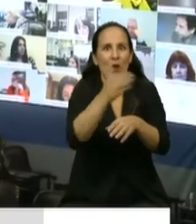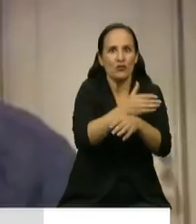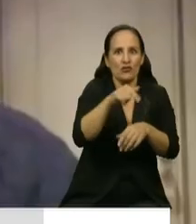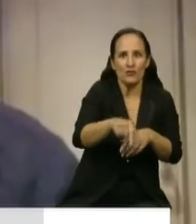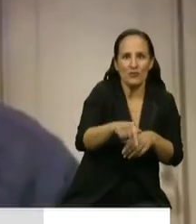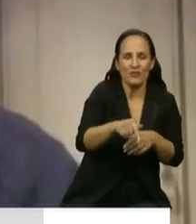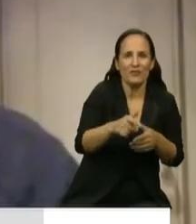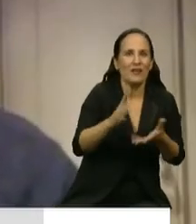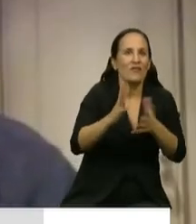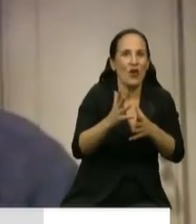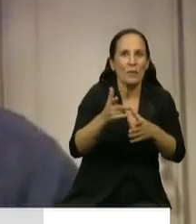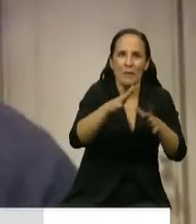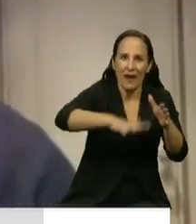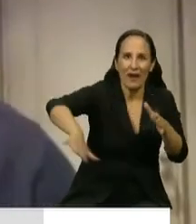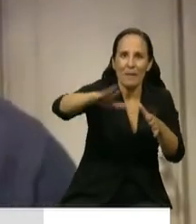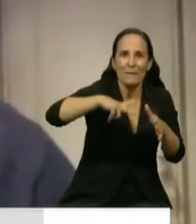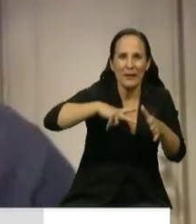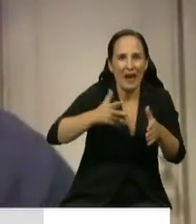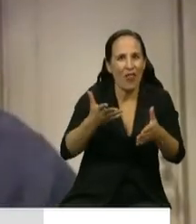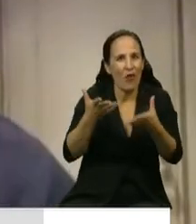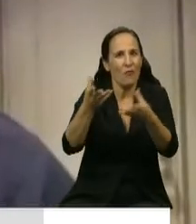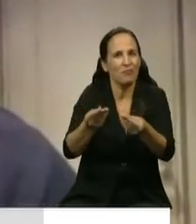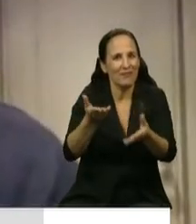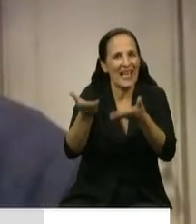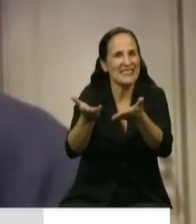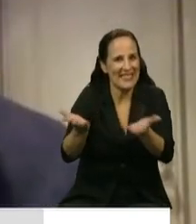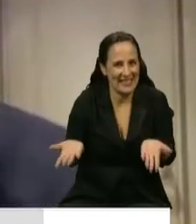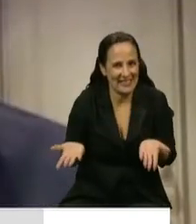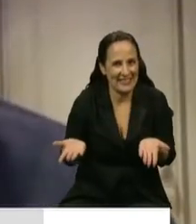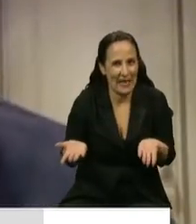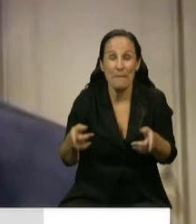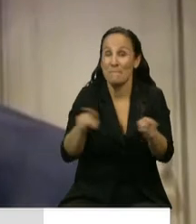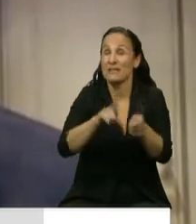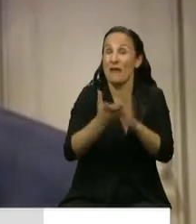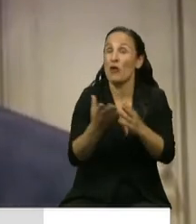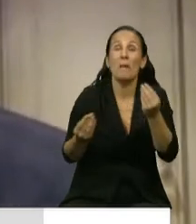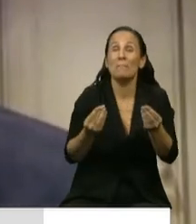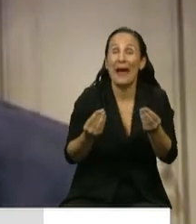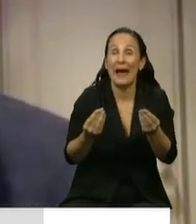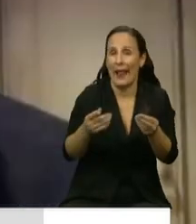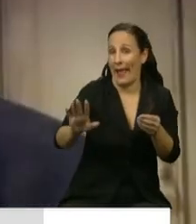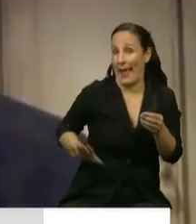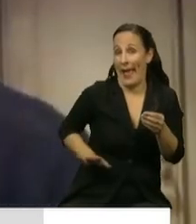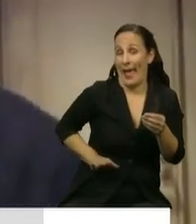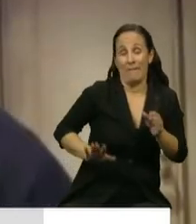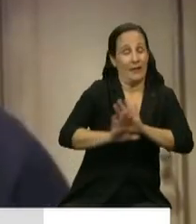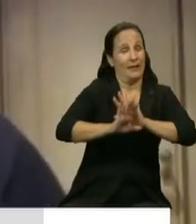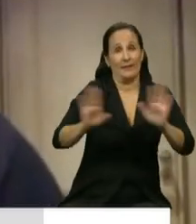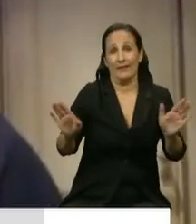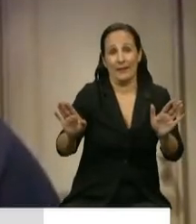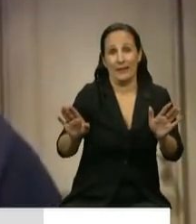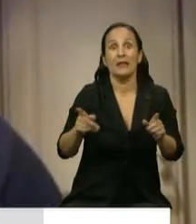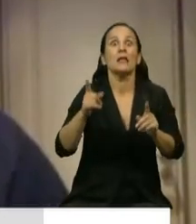medidas de asistencia al sector privado para evitar, como dije antes, hambre en los sectores más vulnerables, pero también